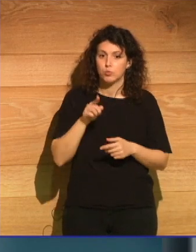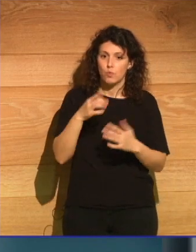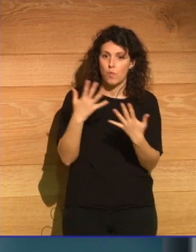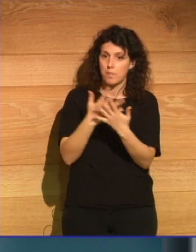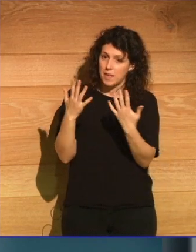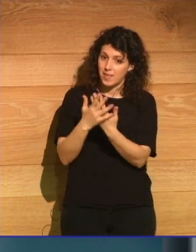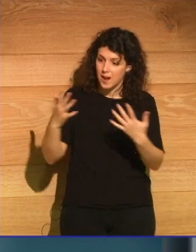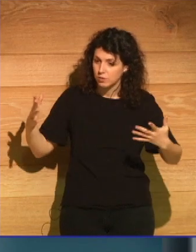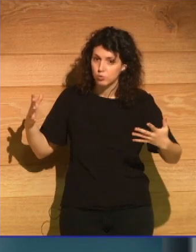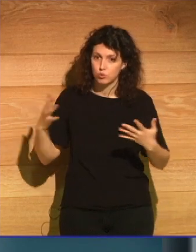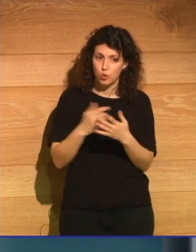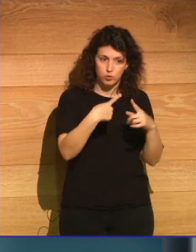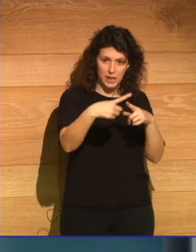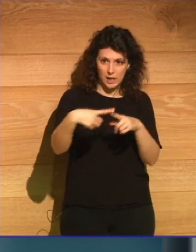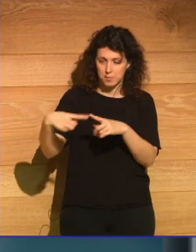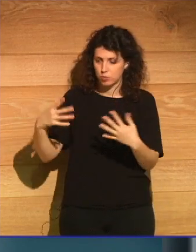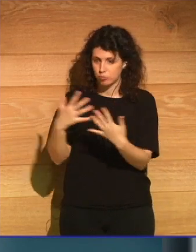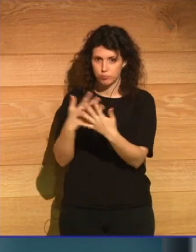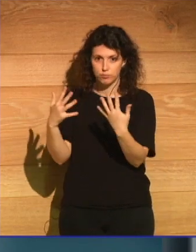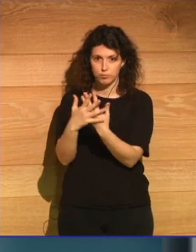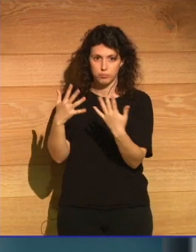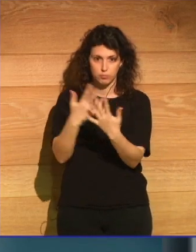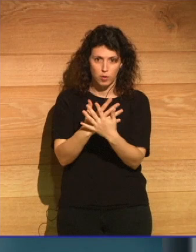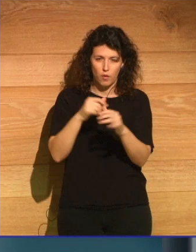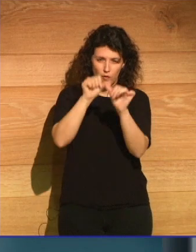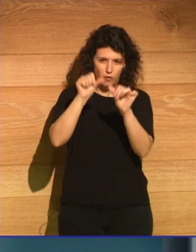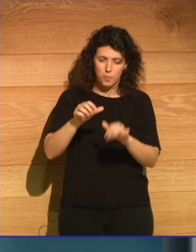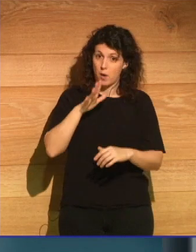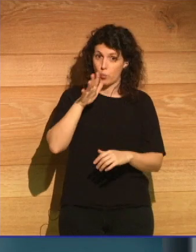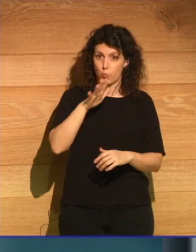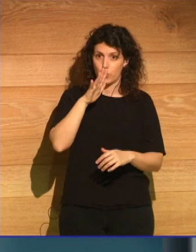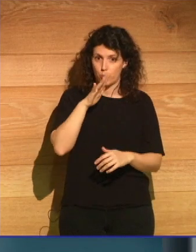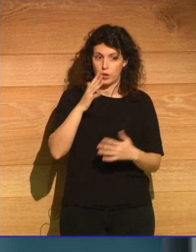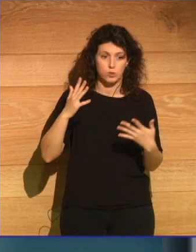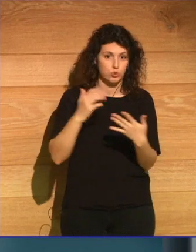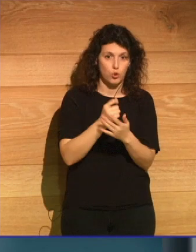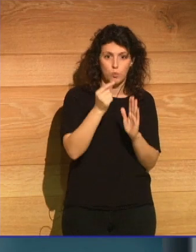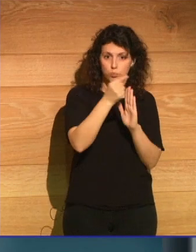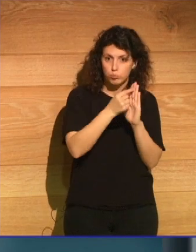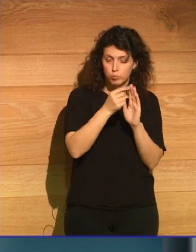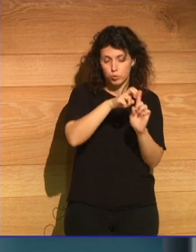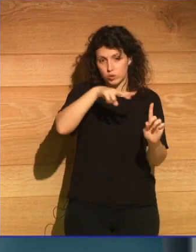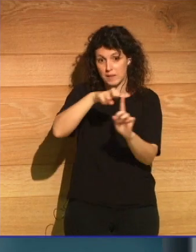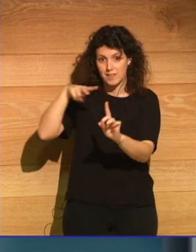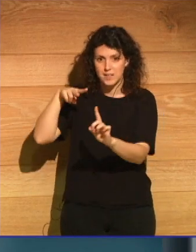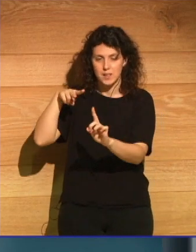todos estos elementos de una manera increíble y todos estos puntos de vista